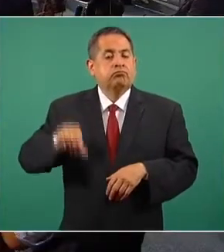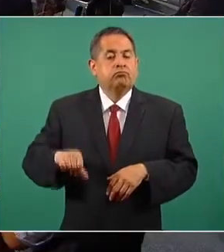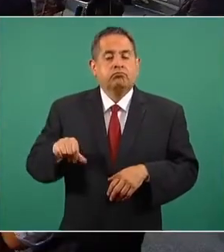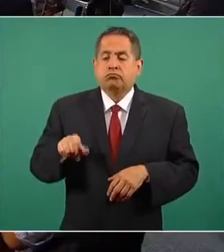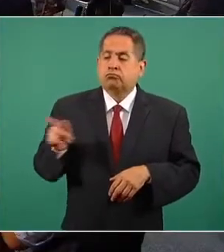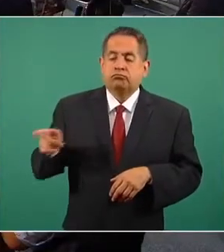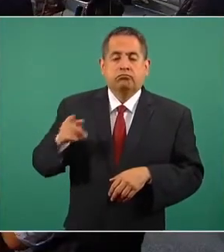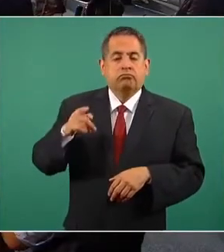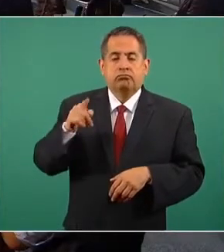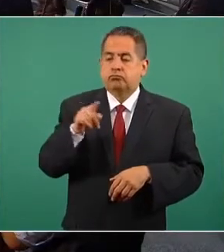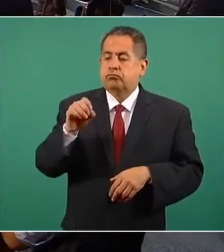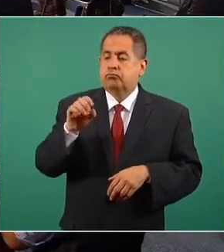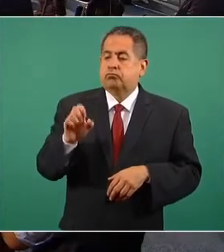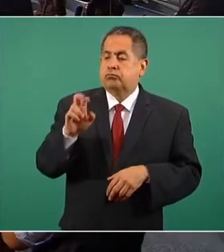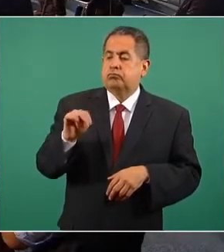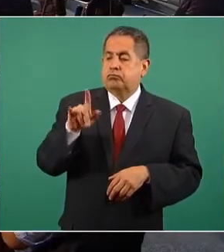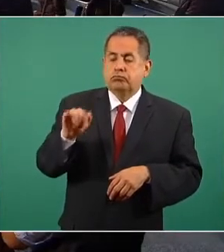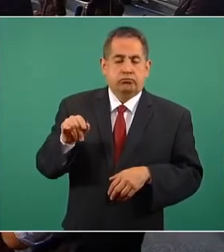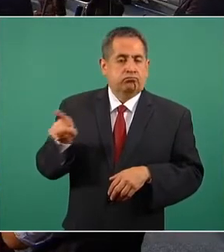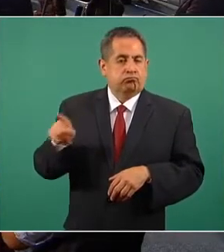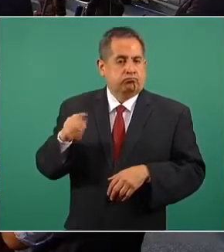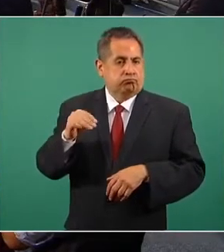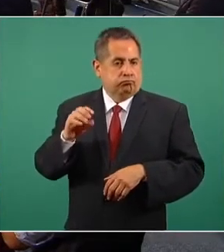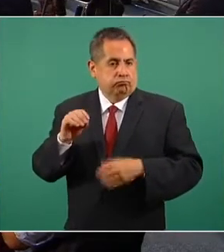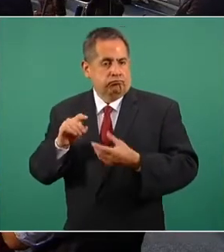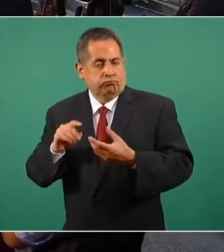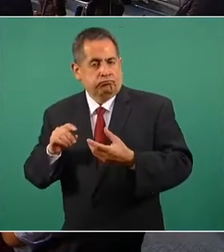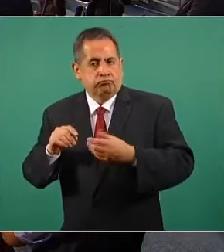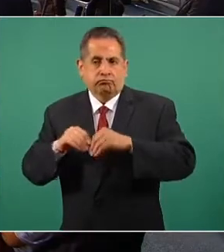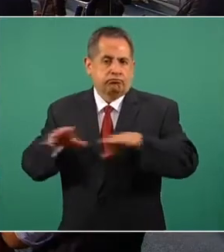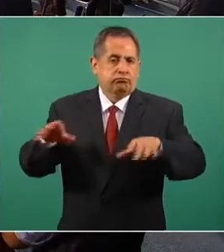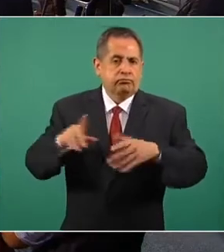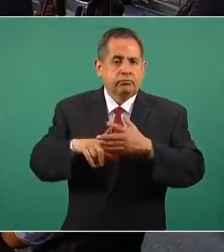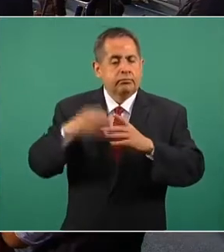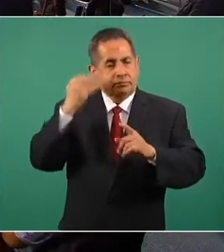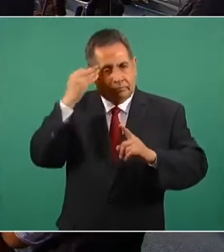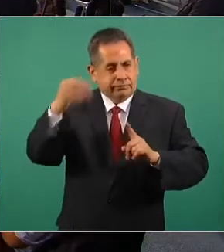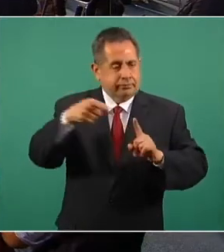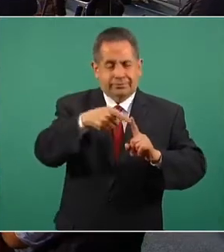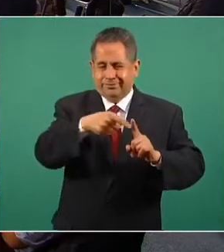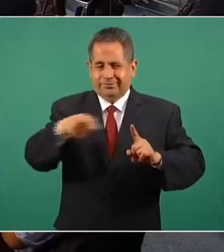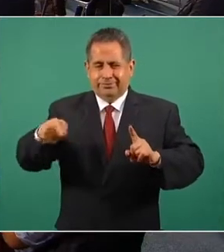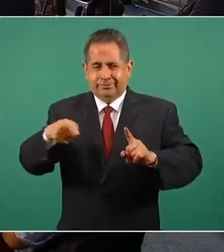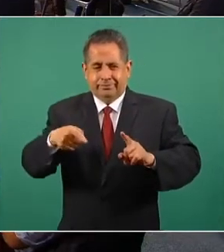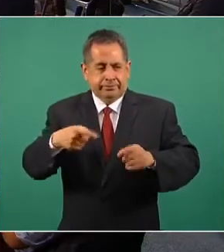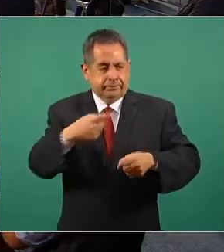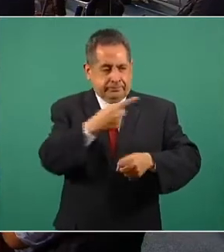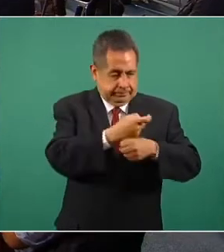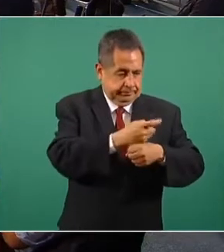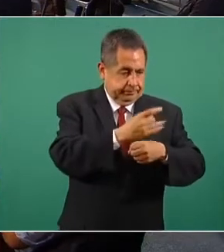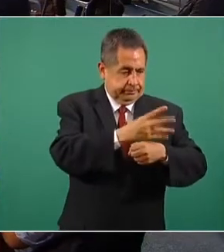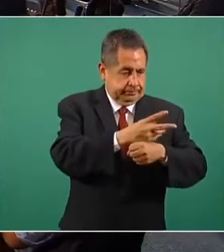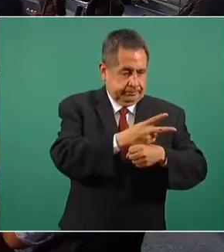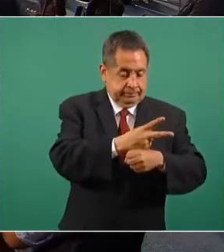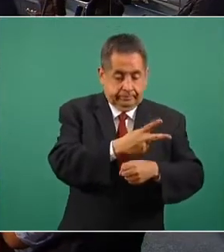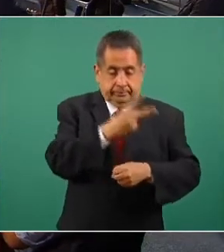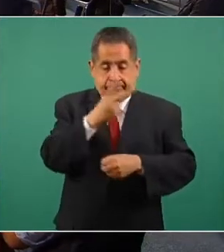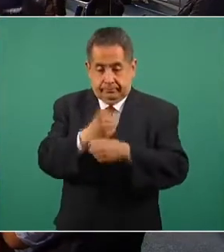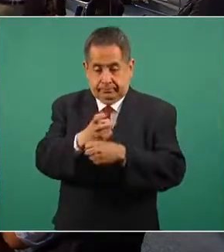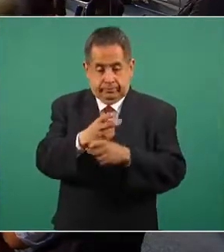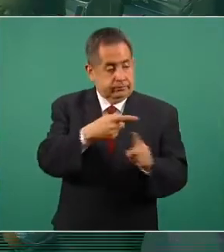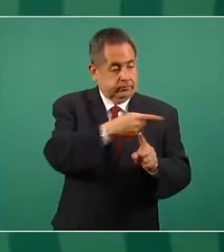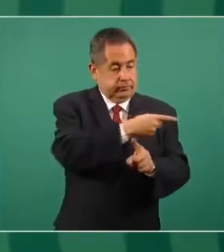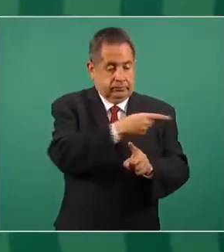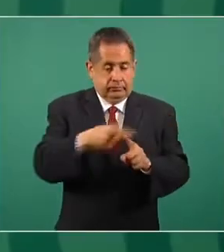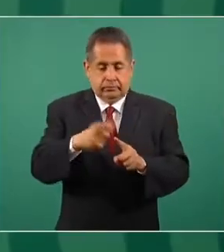maestro Zoé Robledo en que el periodo donde se puede aplicar la segunda dosis va de 21